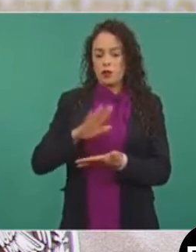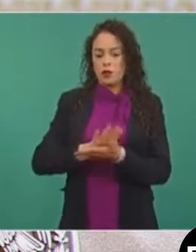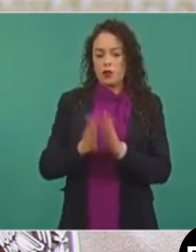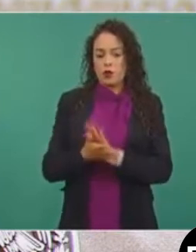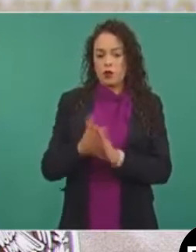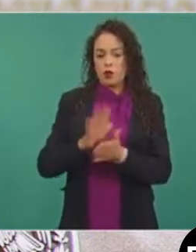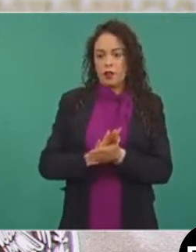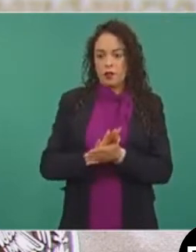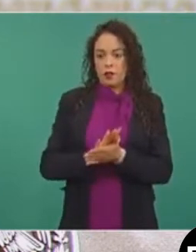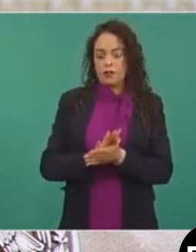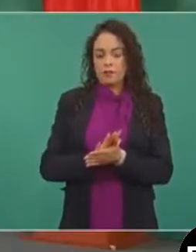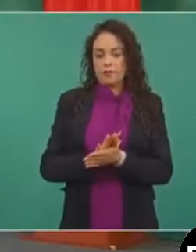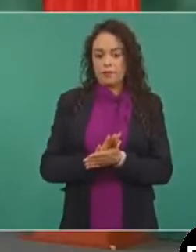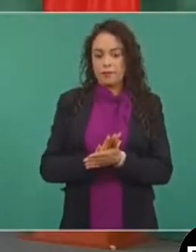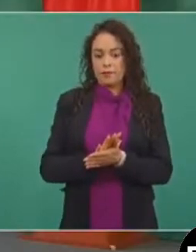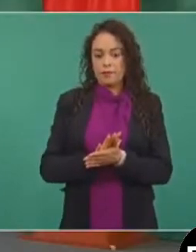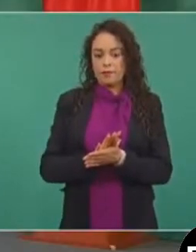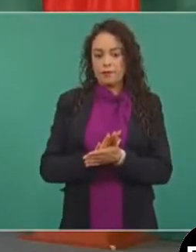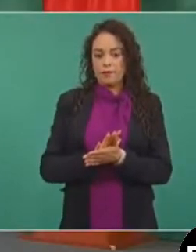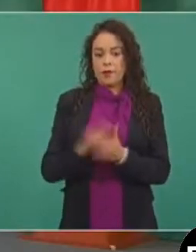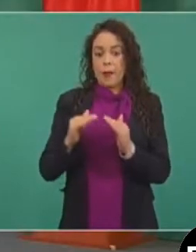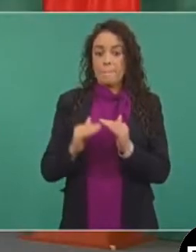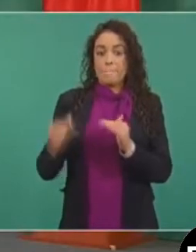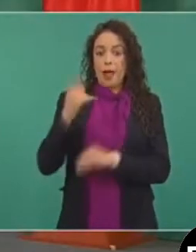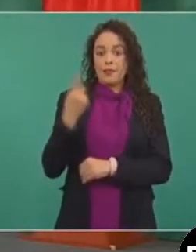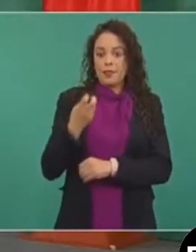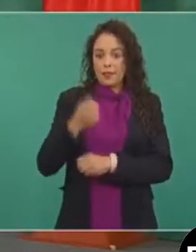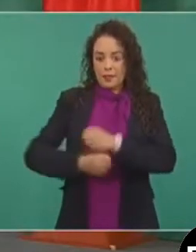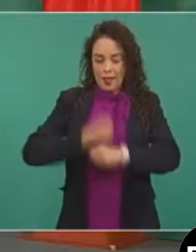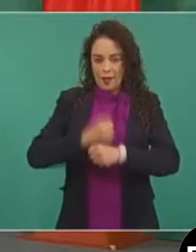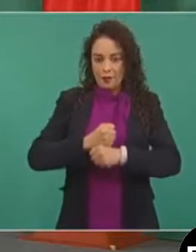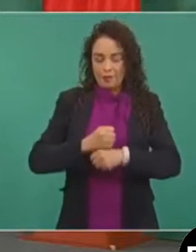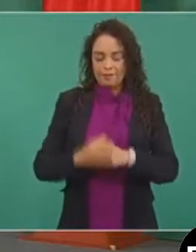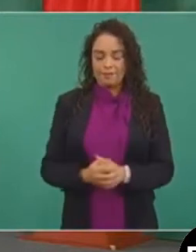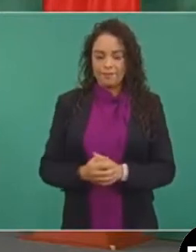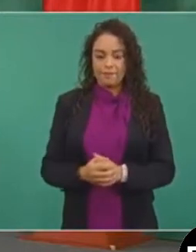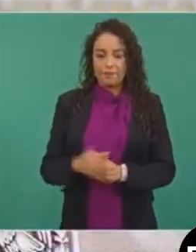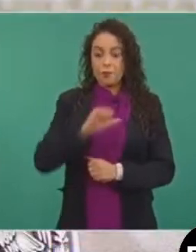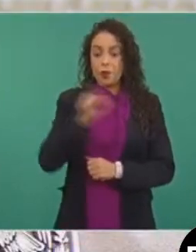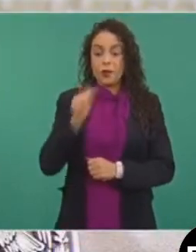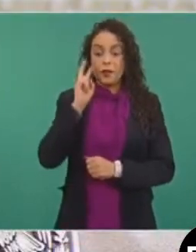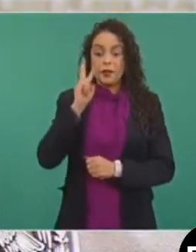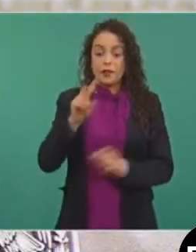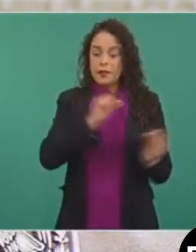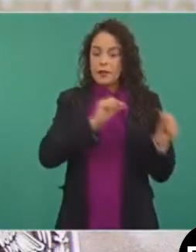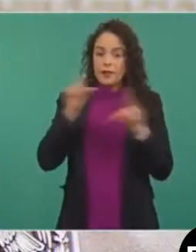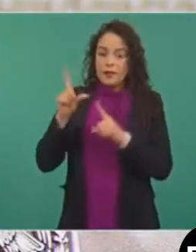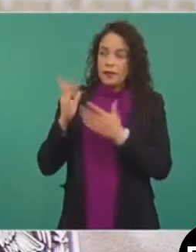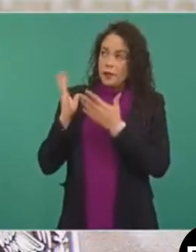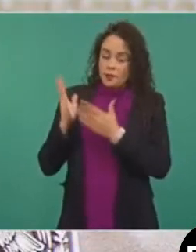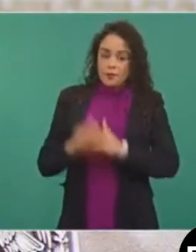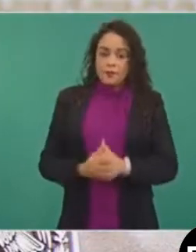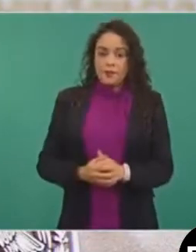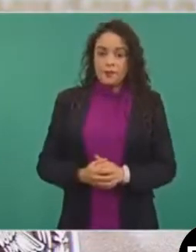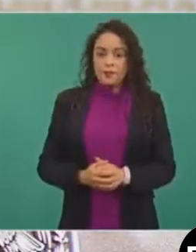en este año. Adelante. Este incremento va a beneficiar de manera